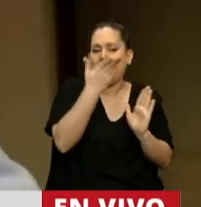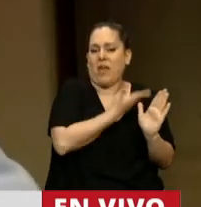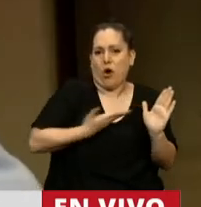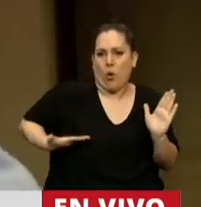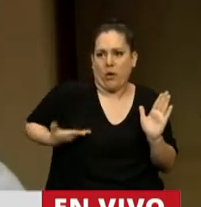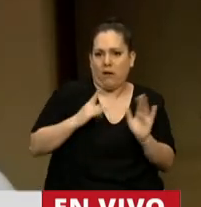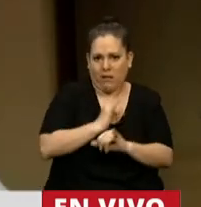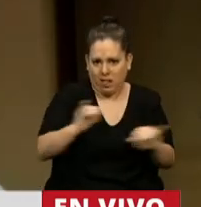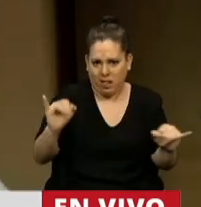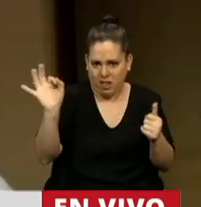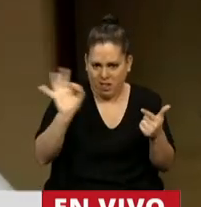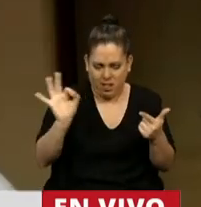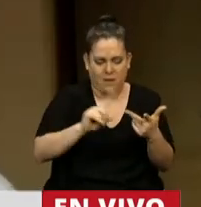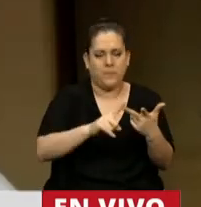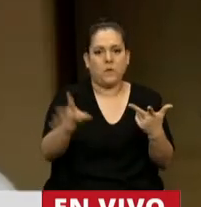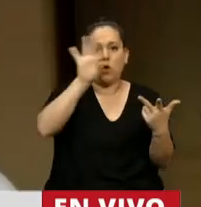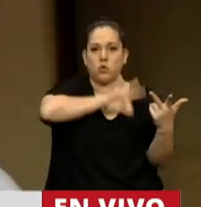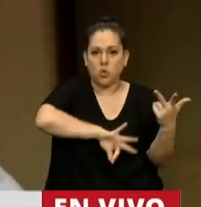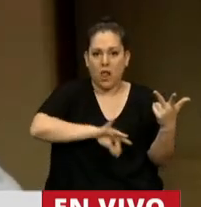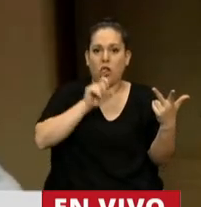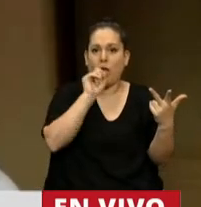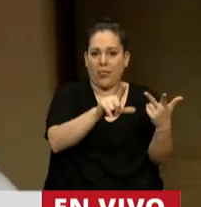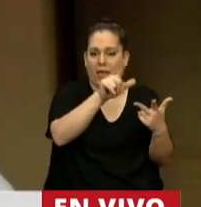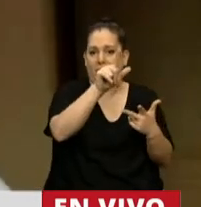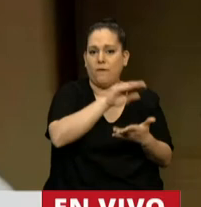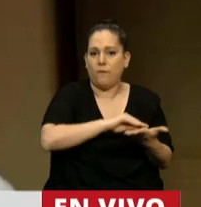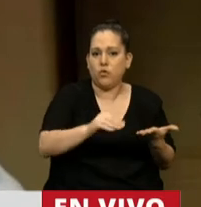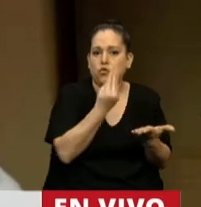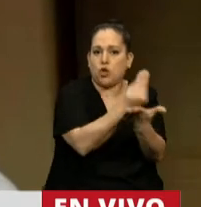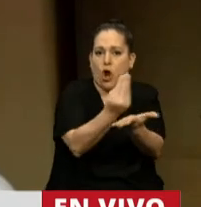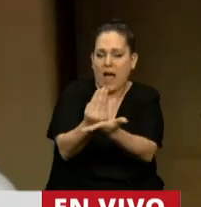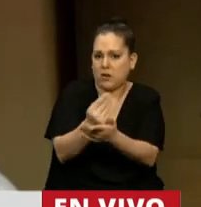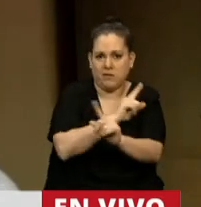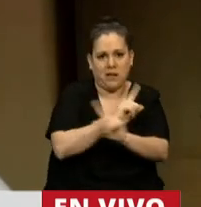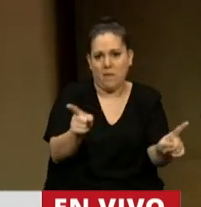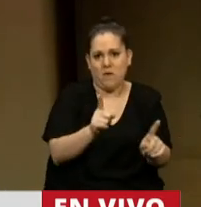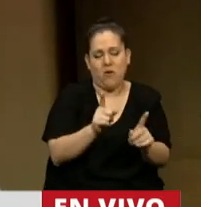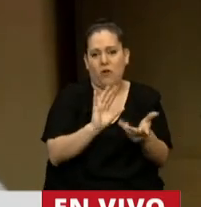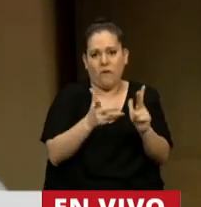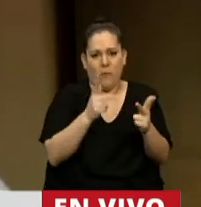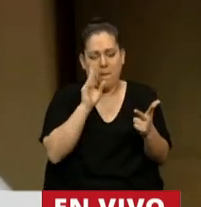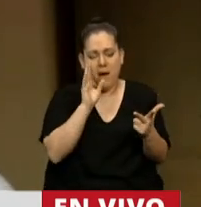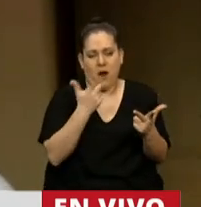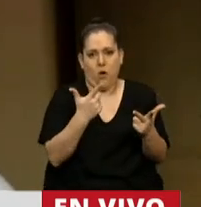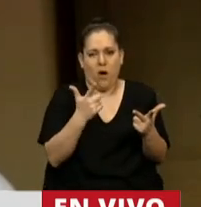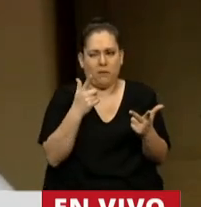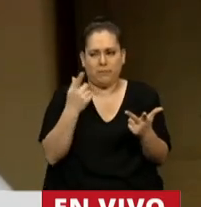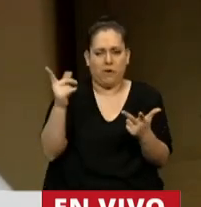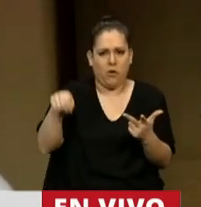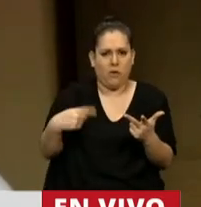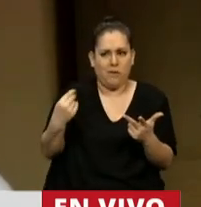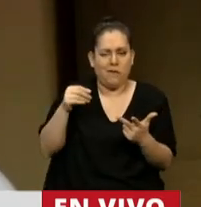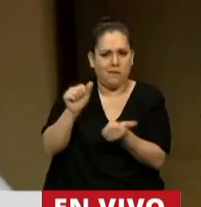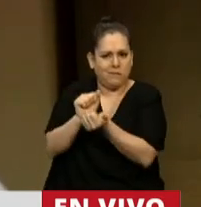ni en los sueldos de los subfuncionarios, lo que usted quiera. Como señal me parece que es